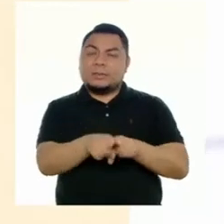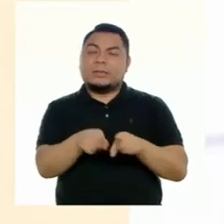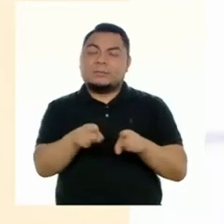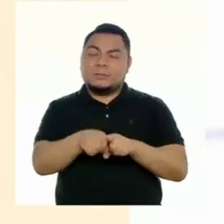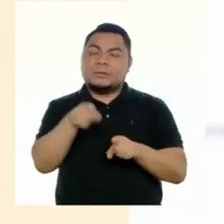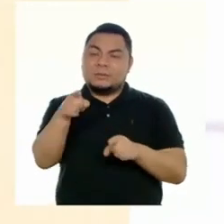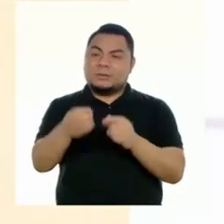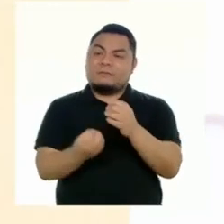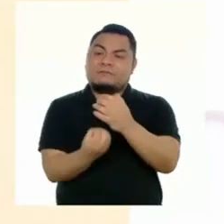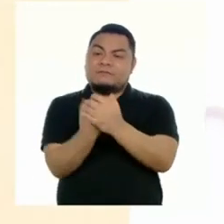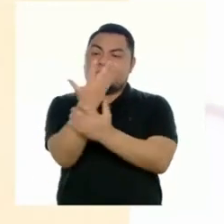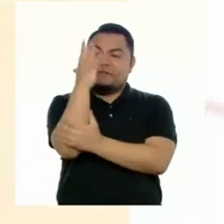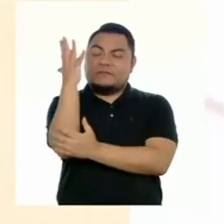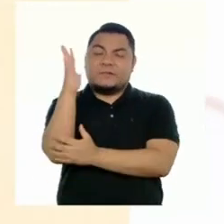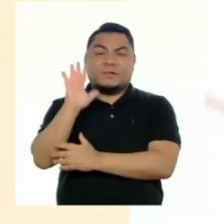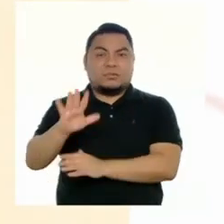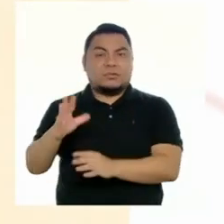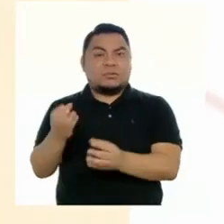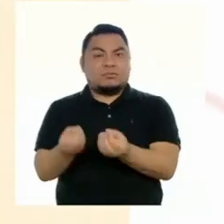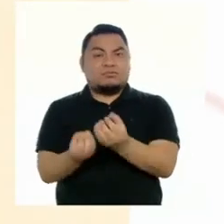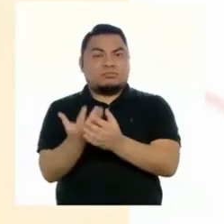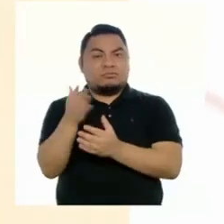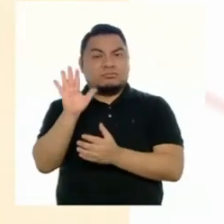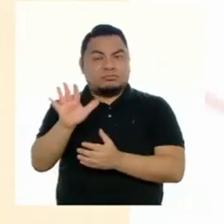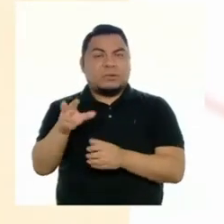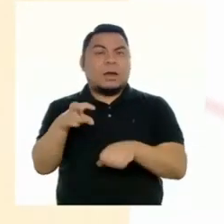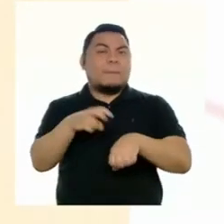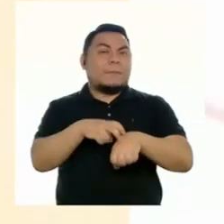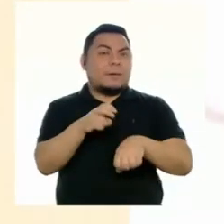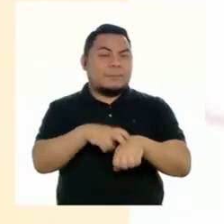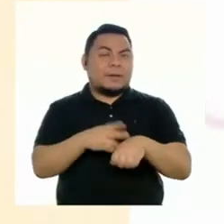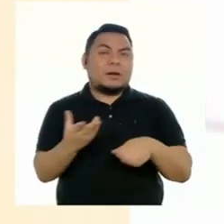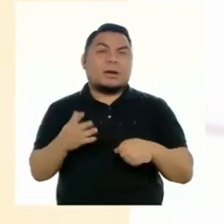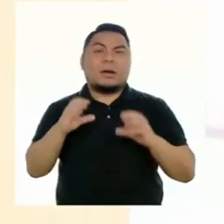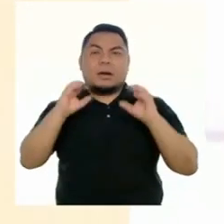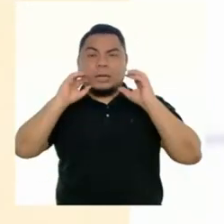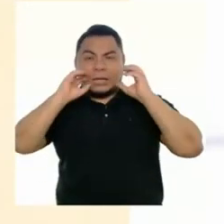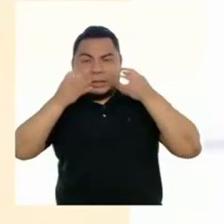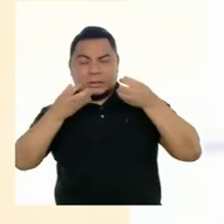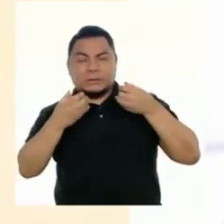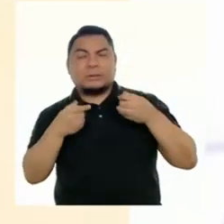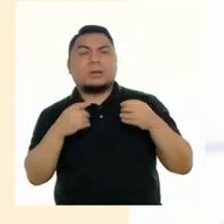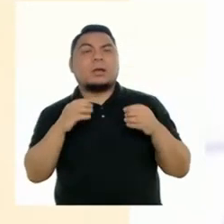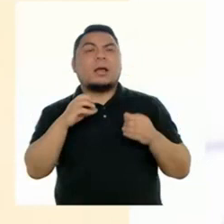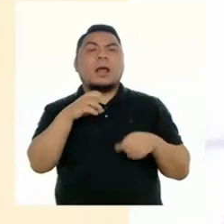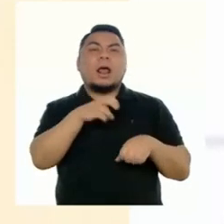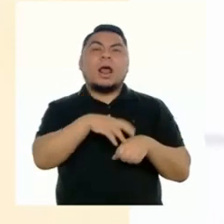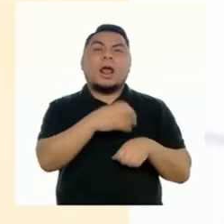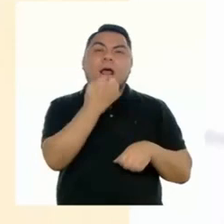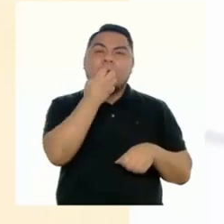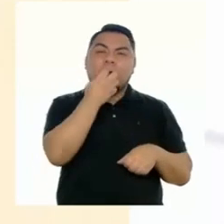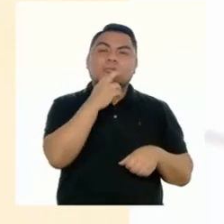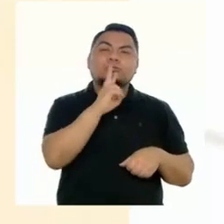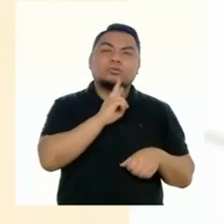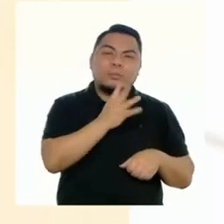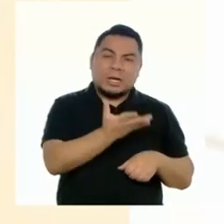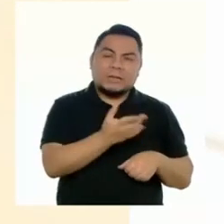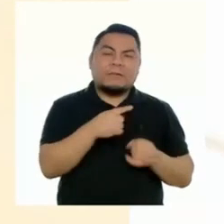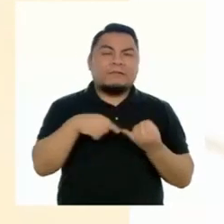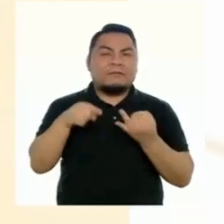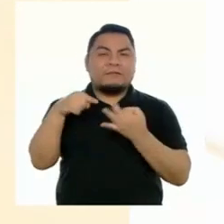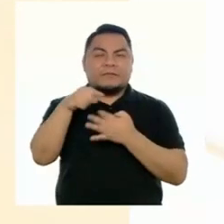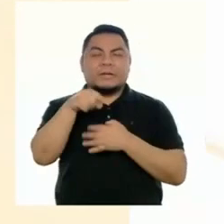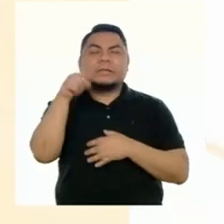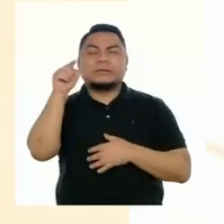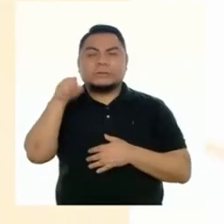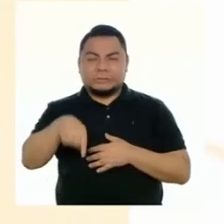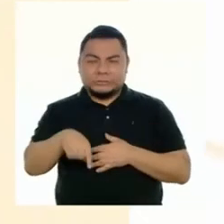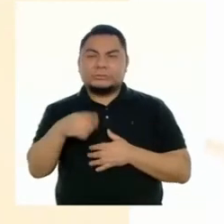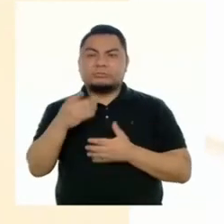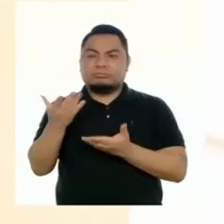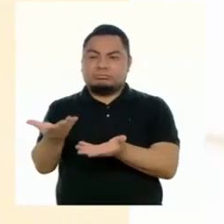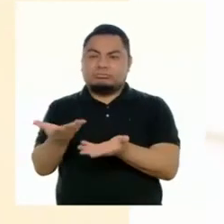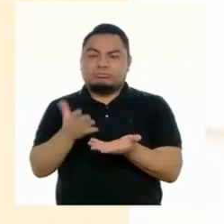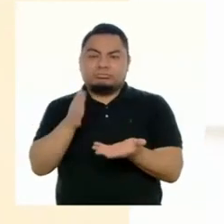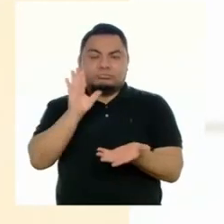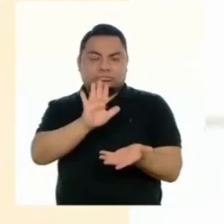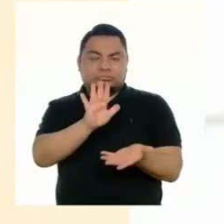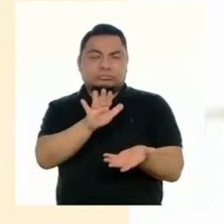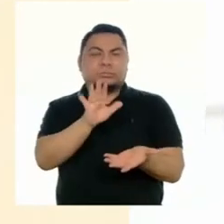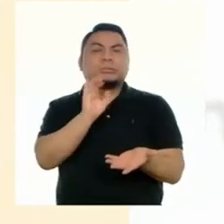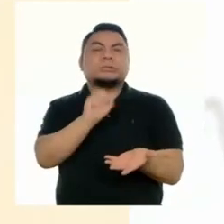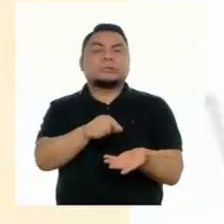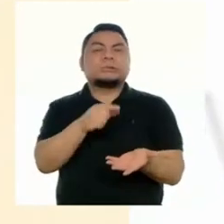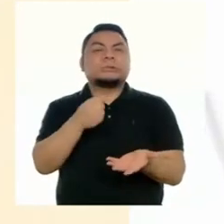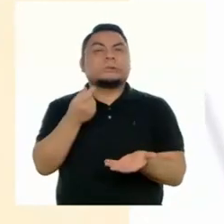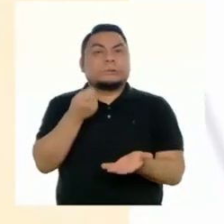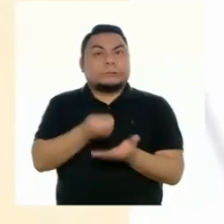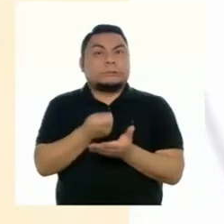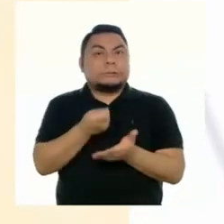también que las plantas domésticas o nativas como la papa, el maíz, el tomate, etcétera, son recursos genéticos que tienen